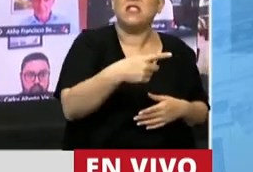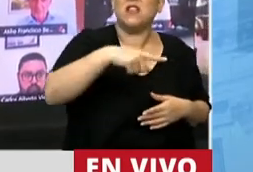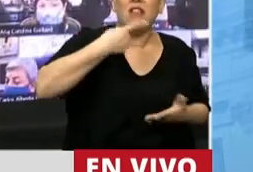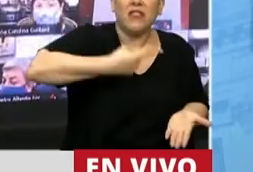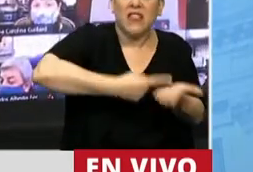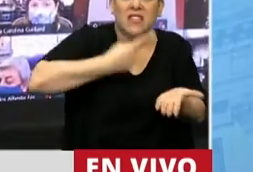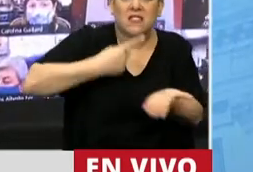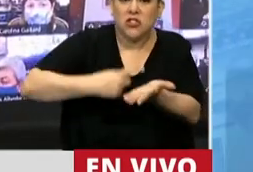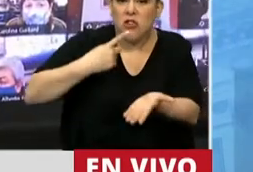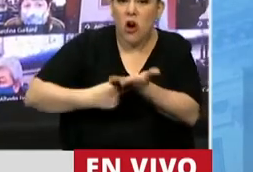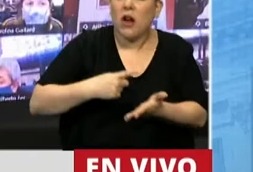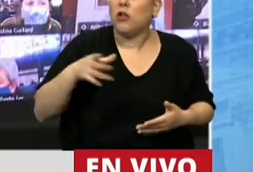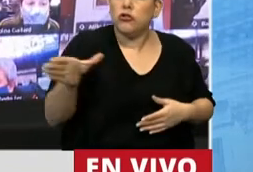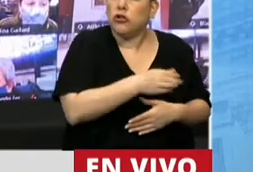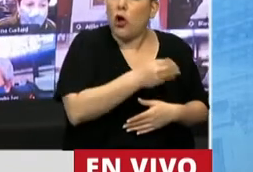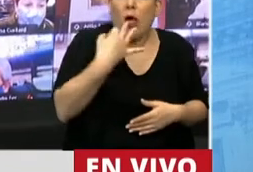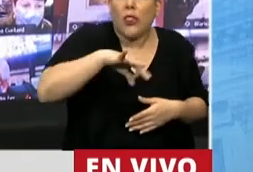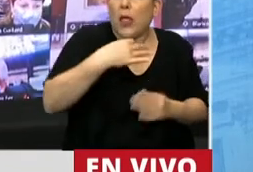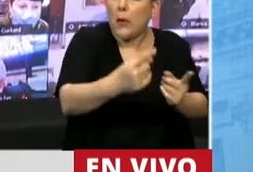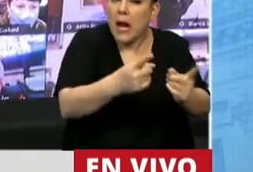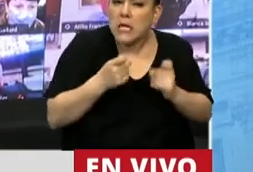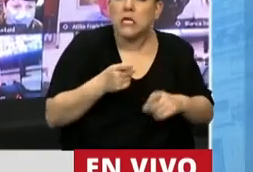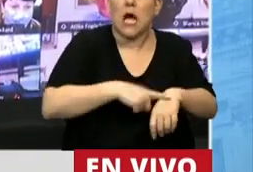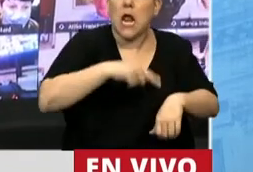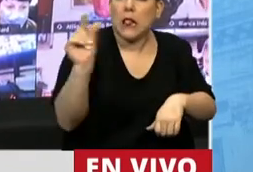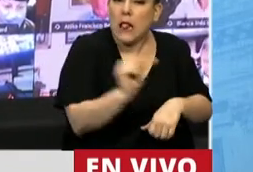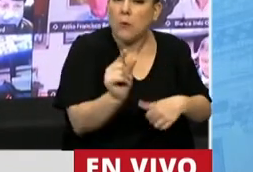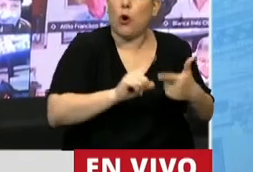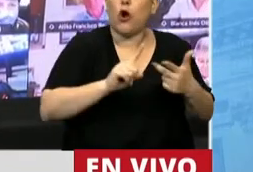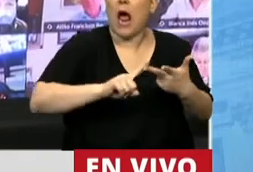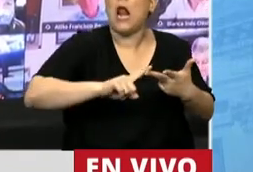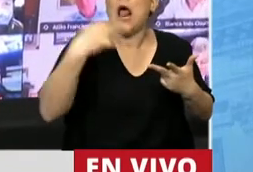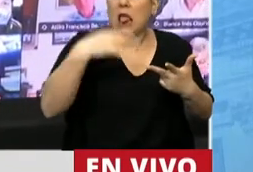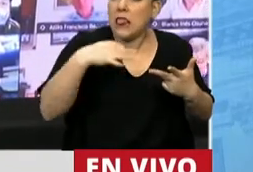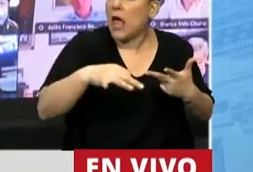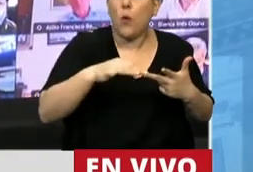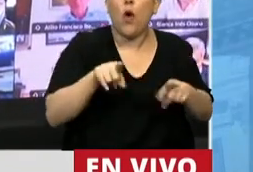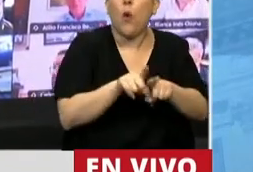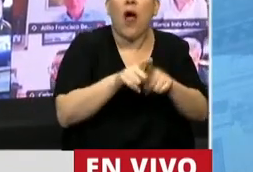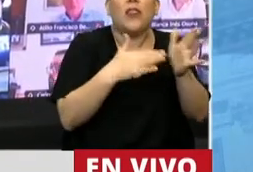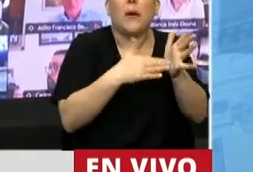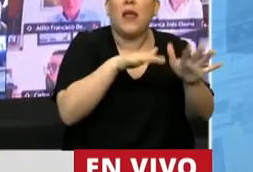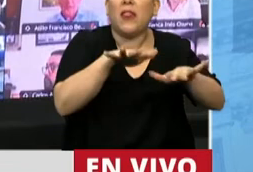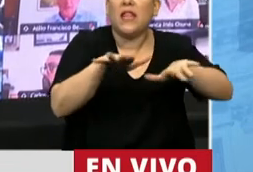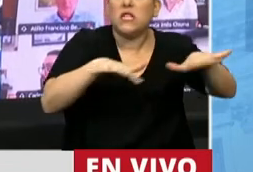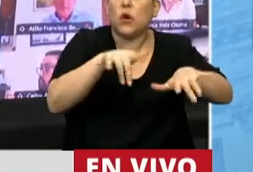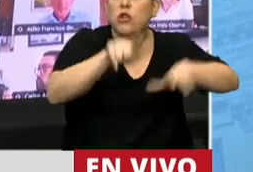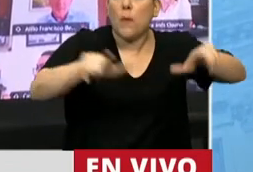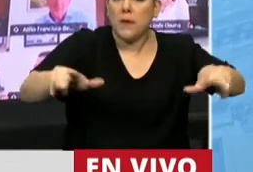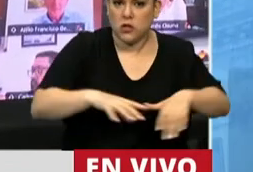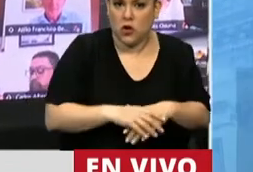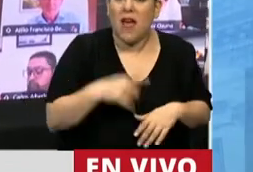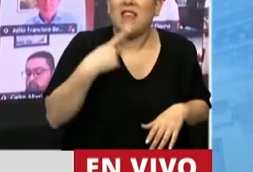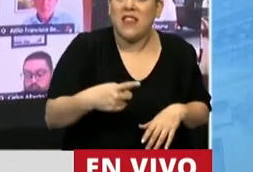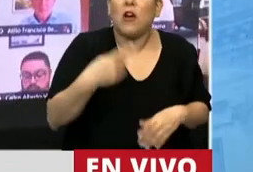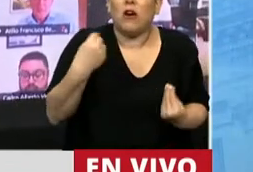ser, que se adopten, deben ser necesarias, temporales, razonables y proporcionales. Y concluyó que las fortunas de las